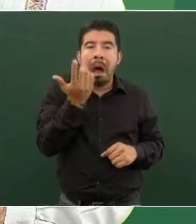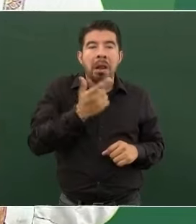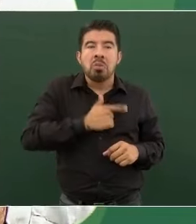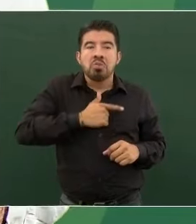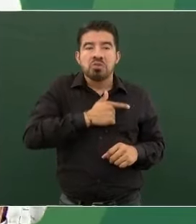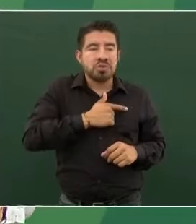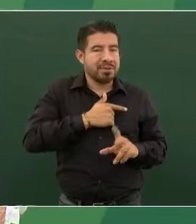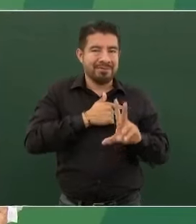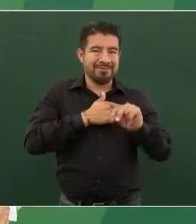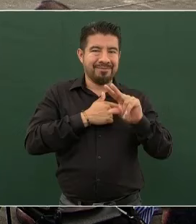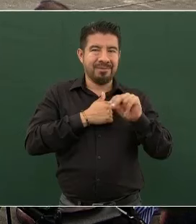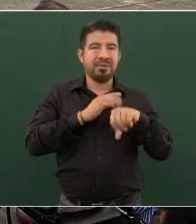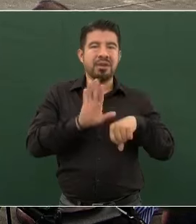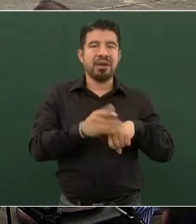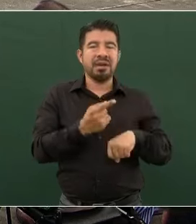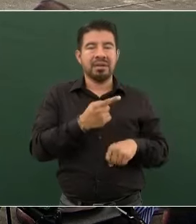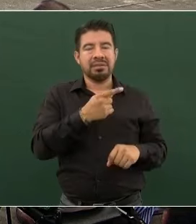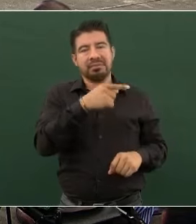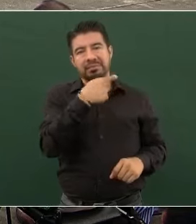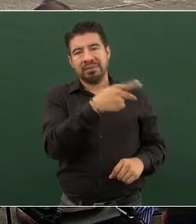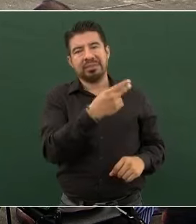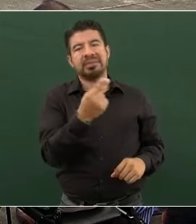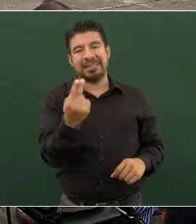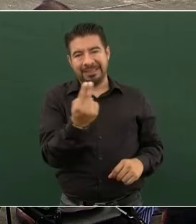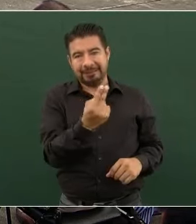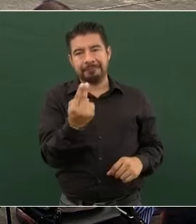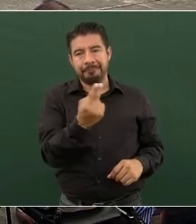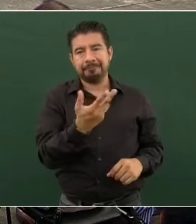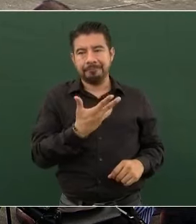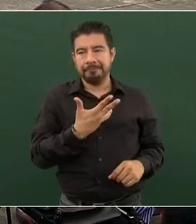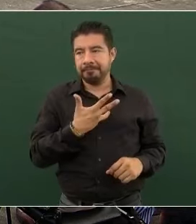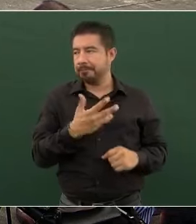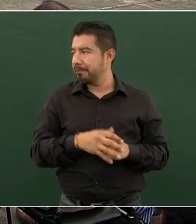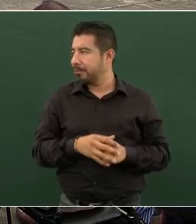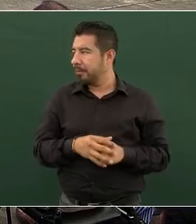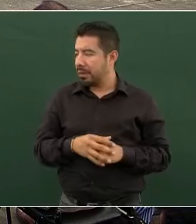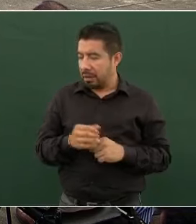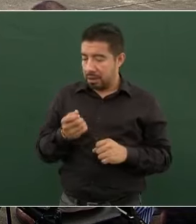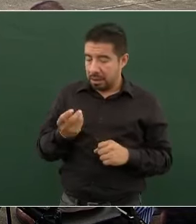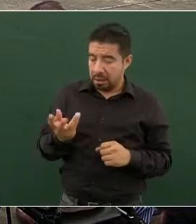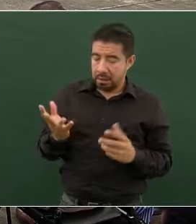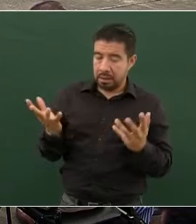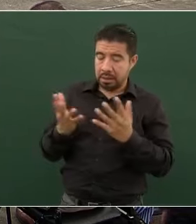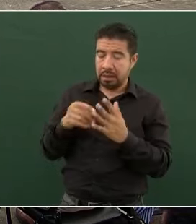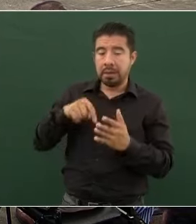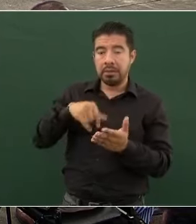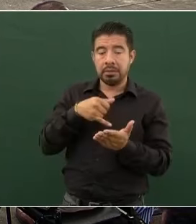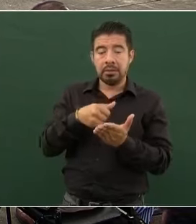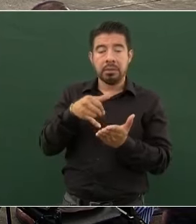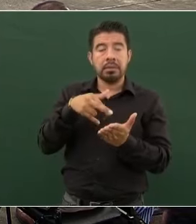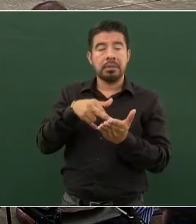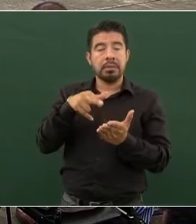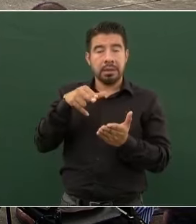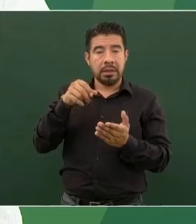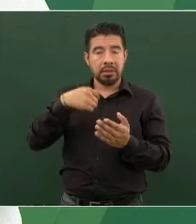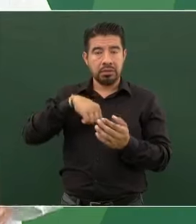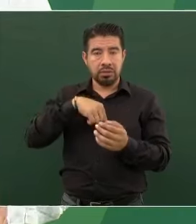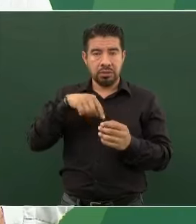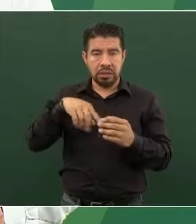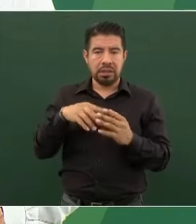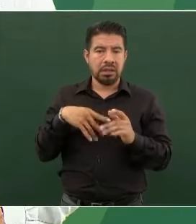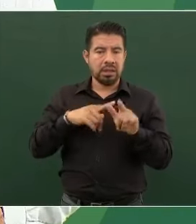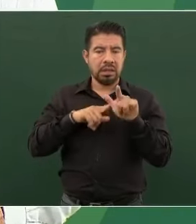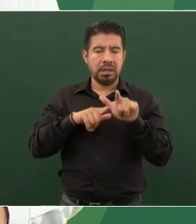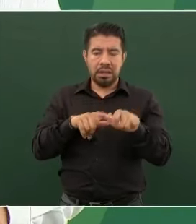programa Sembrando Vida, que se aplica en Chiapas y también se aplica